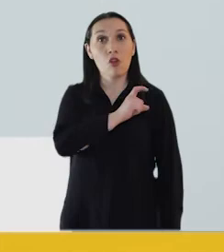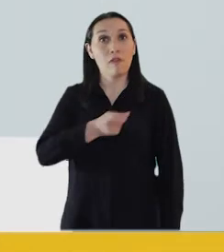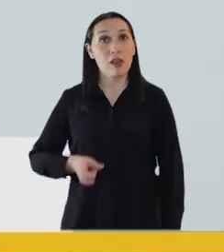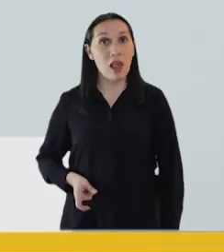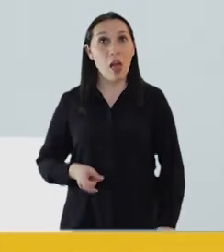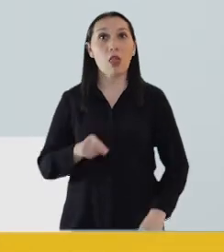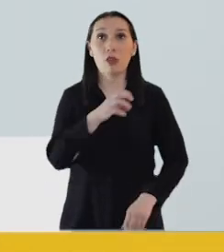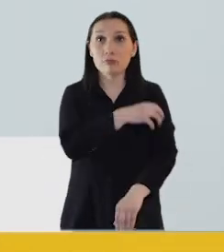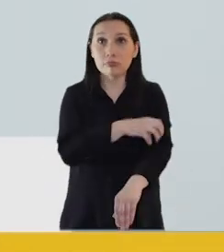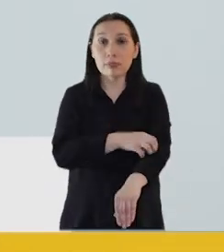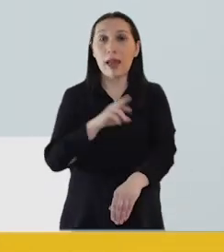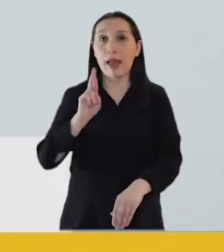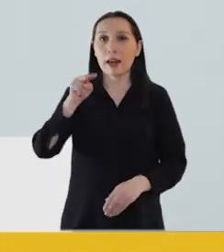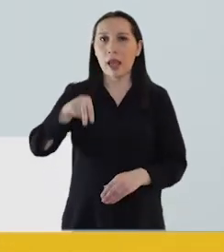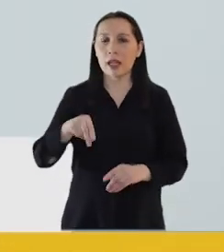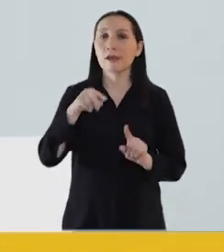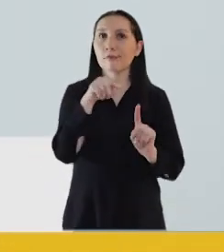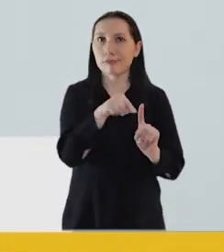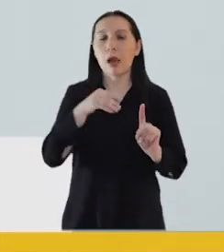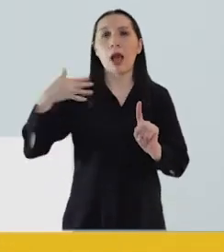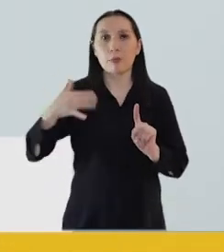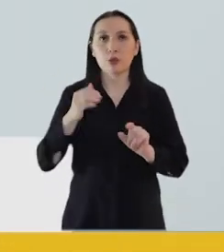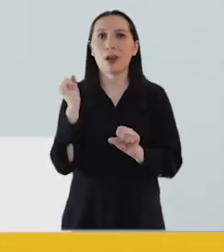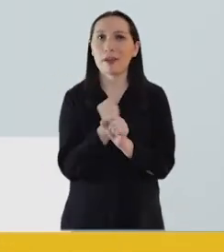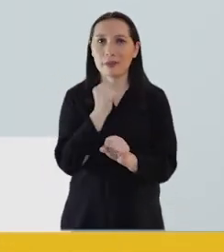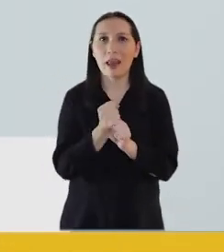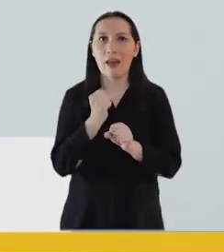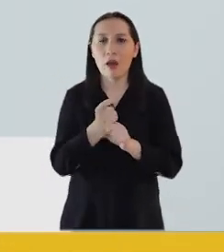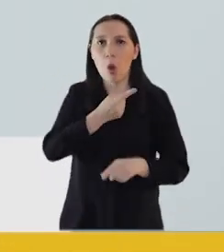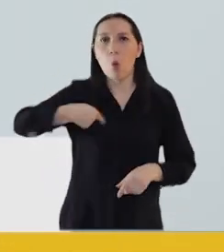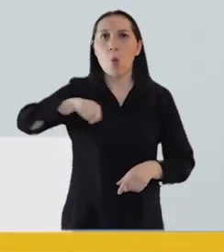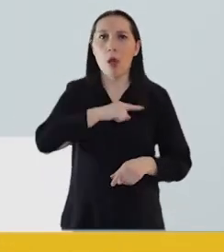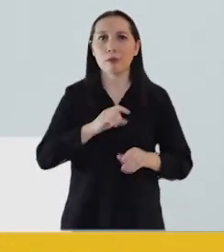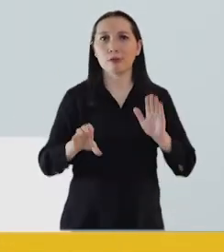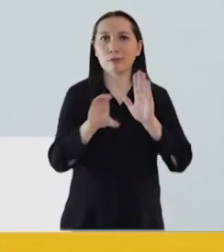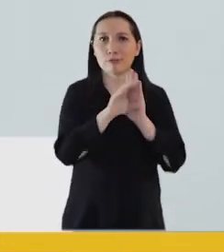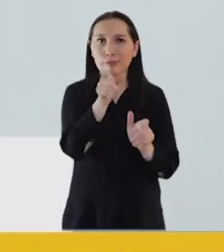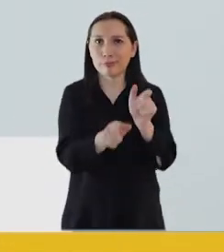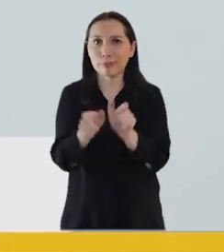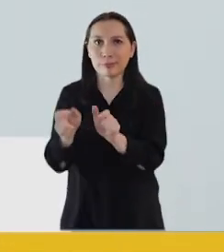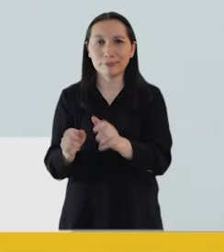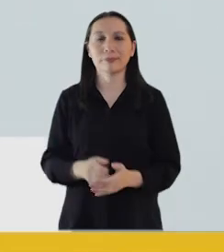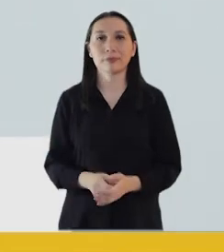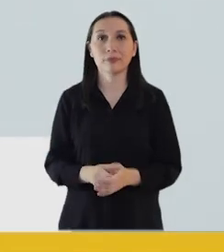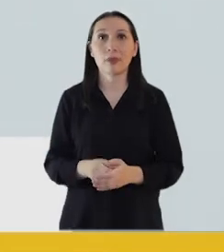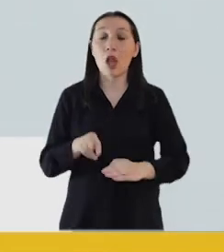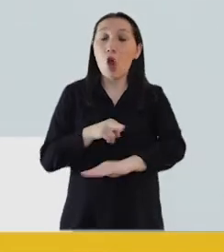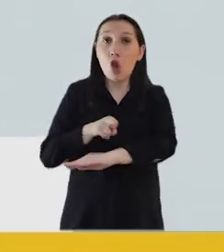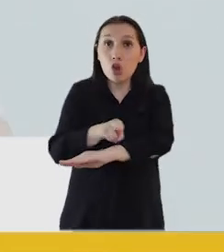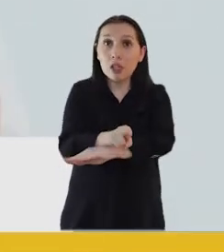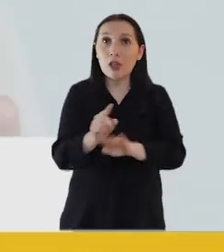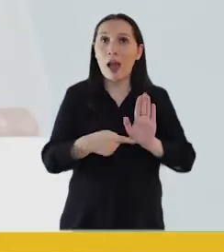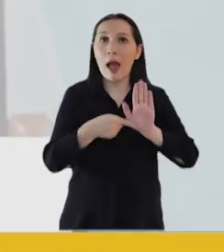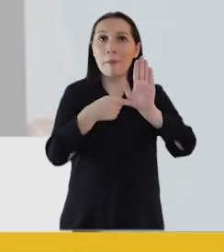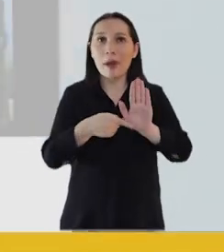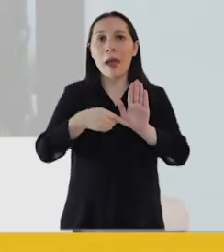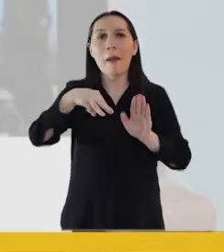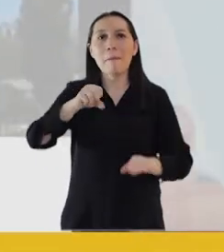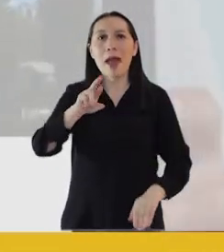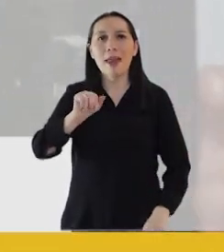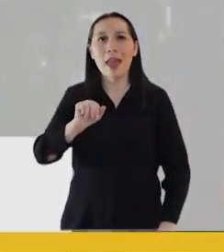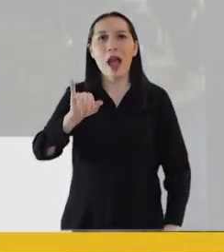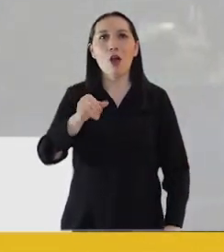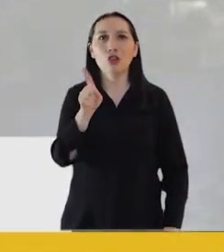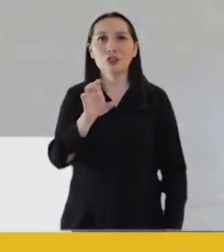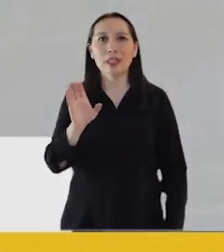Los gobernadores de R.N. serán claves en el trabajo de nuestros constituyentes. En Los Ríos te presento a